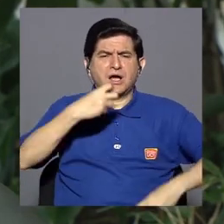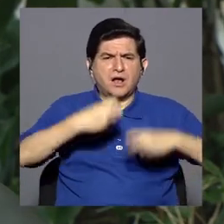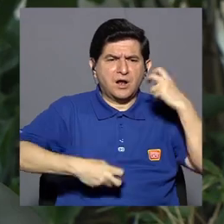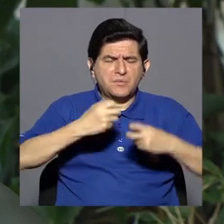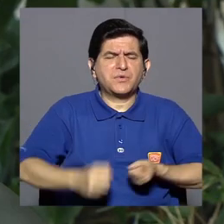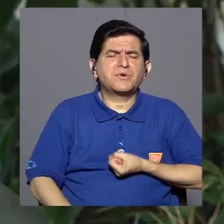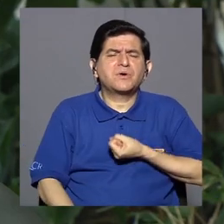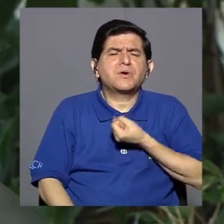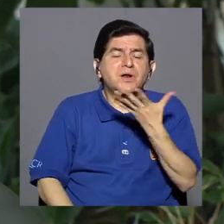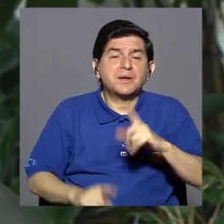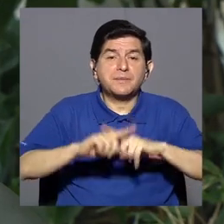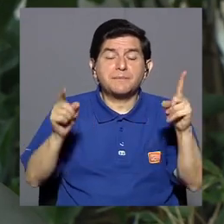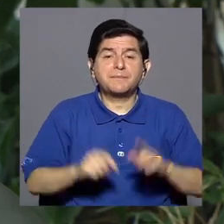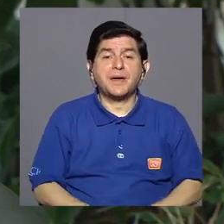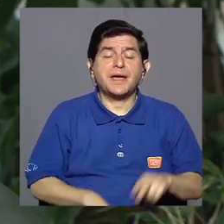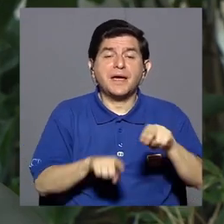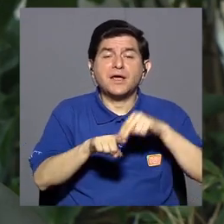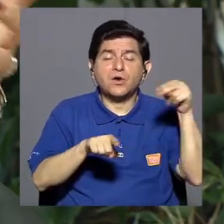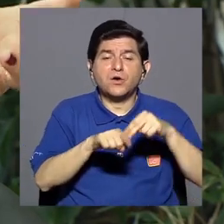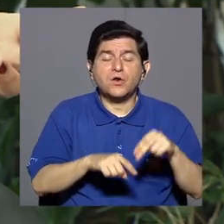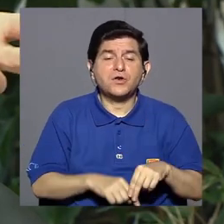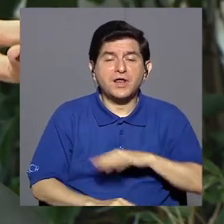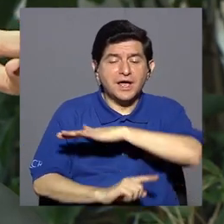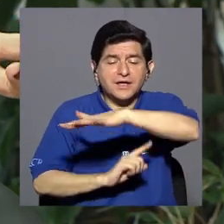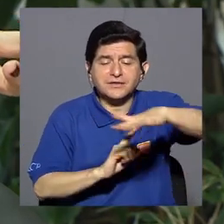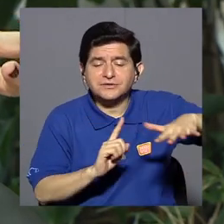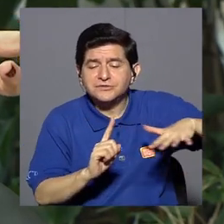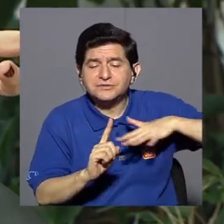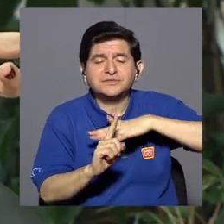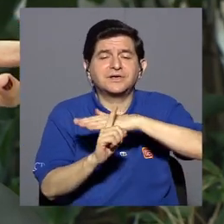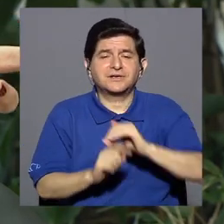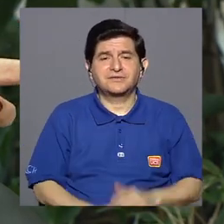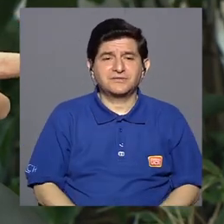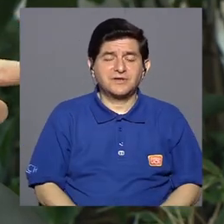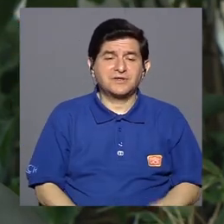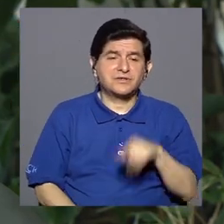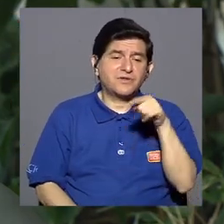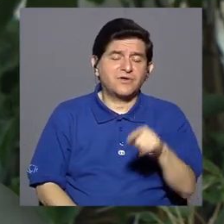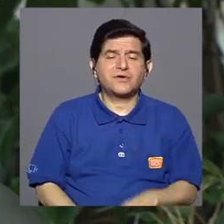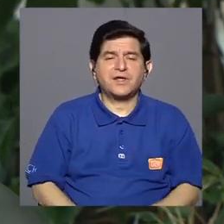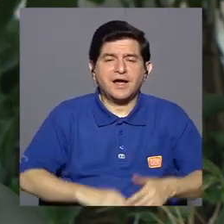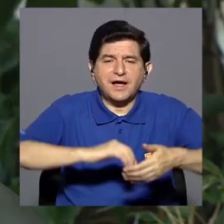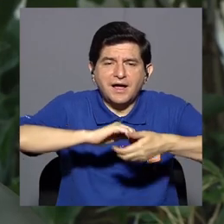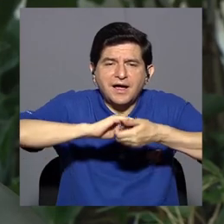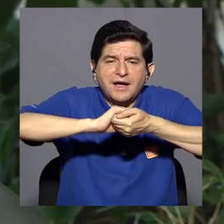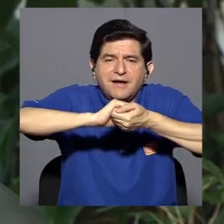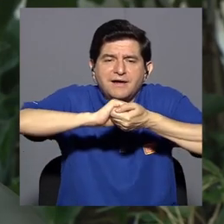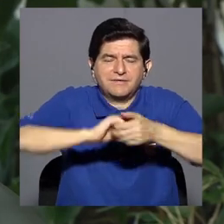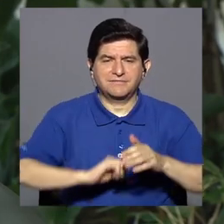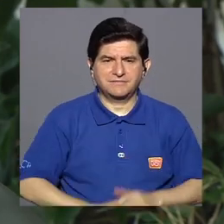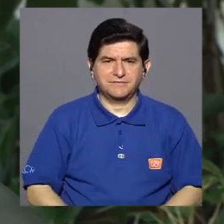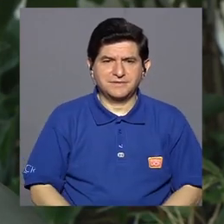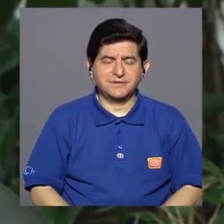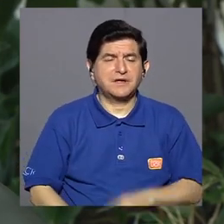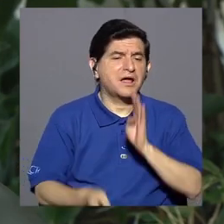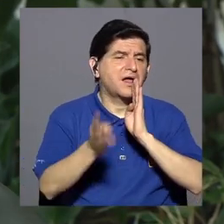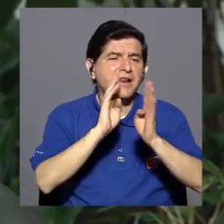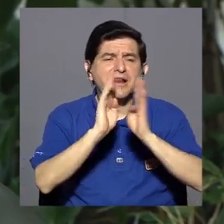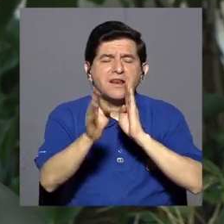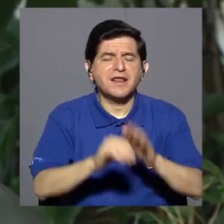dificultad para expresarse, pero los nietos llegan alrededor del paciente, le toman la mano al paciente,